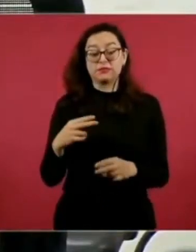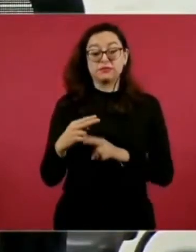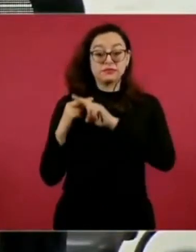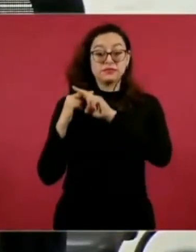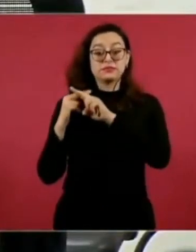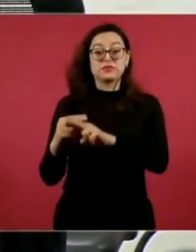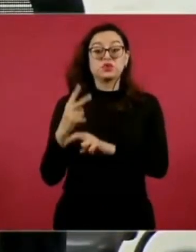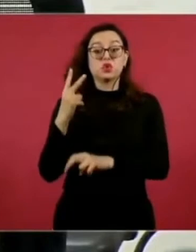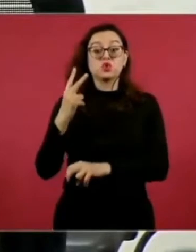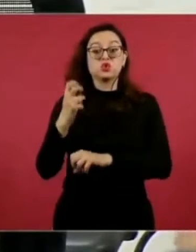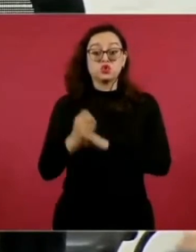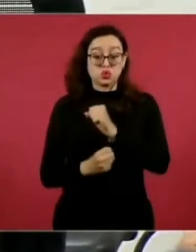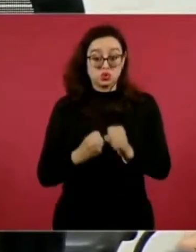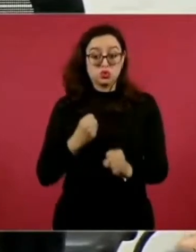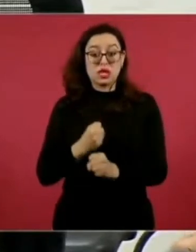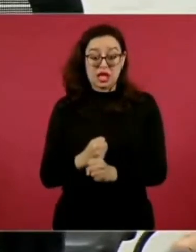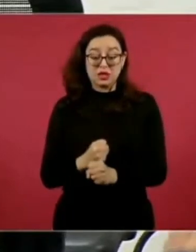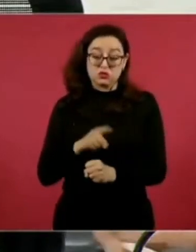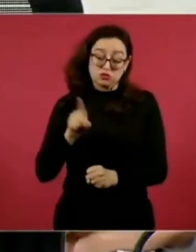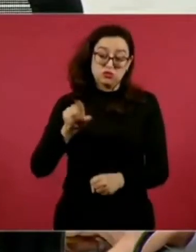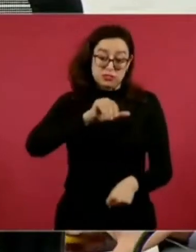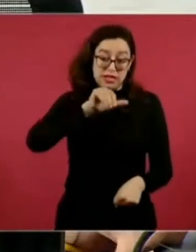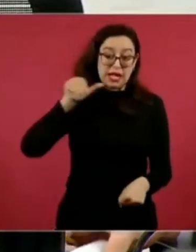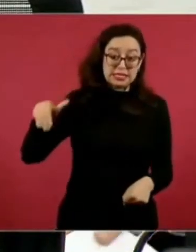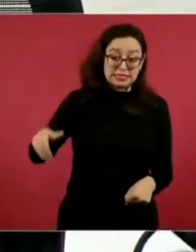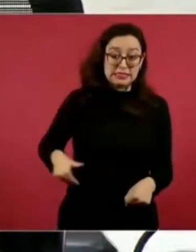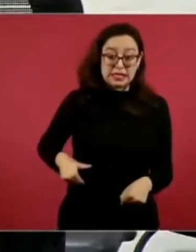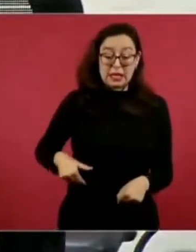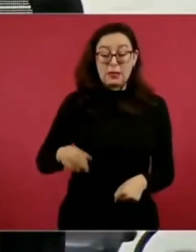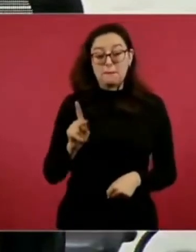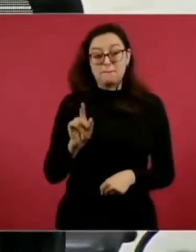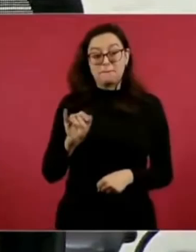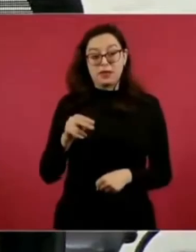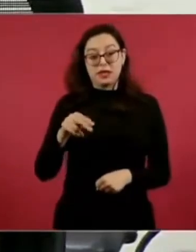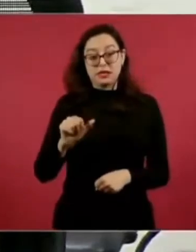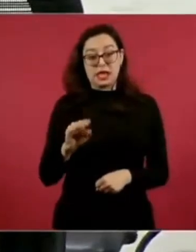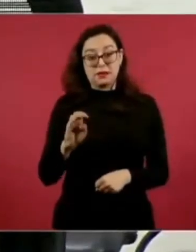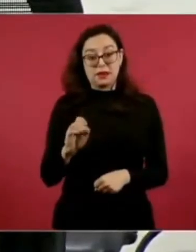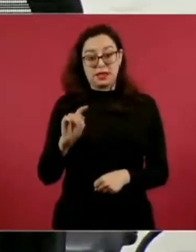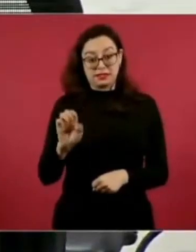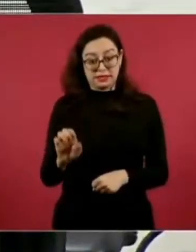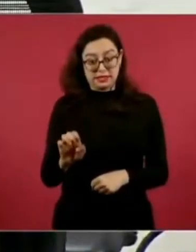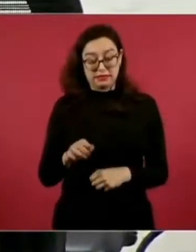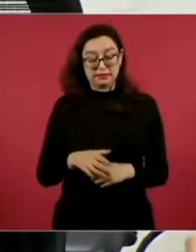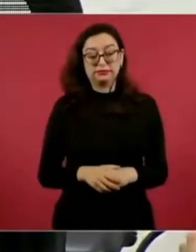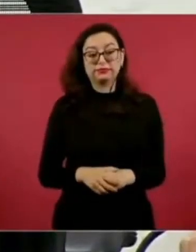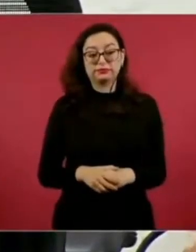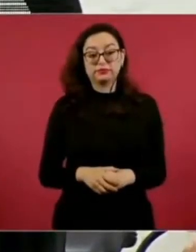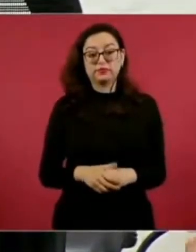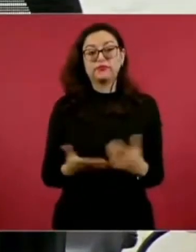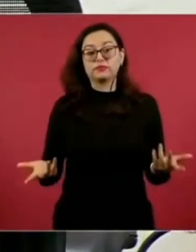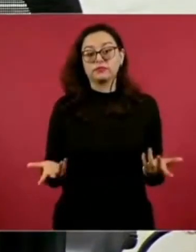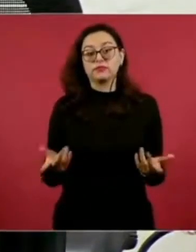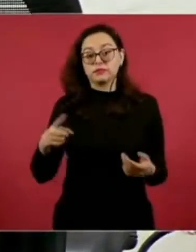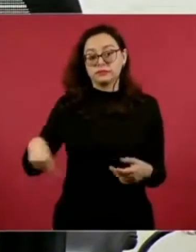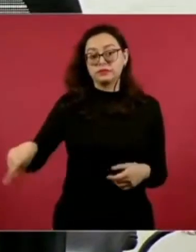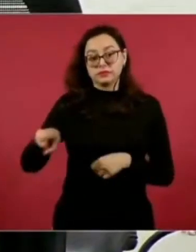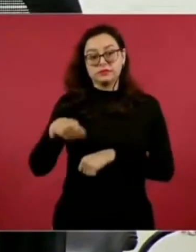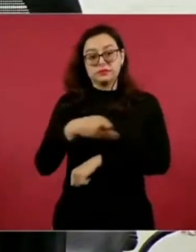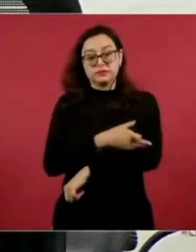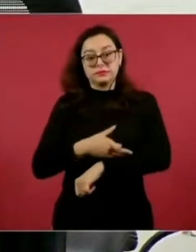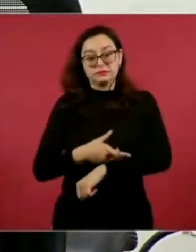aniversario luctuoso del accidente en el Pina Bete. Por cierto, va a haber una misa a petición de los